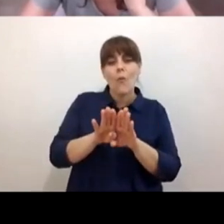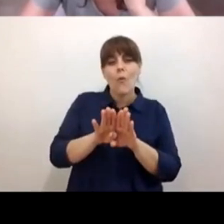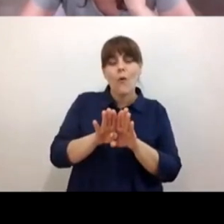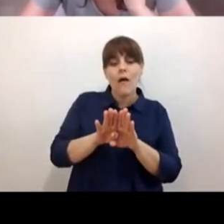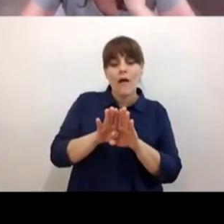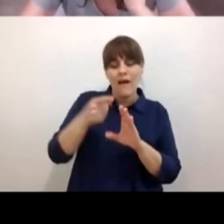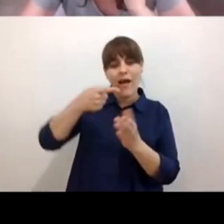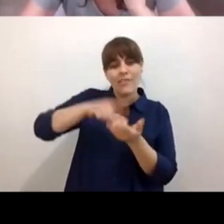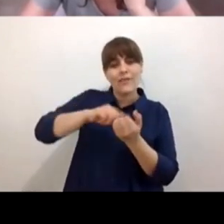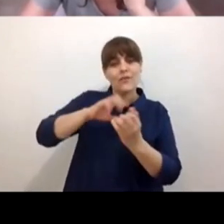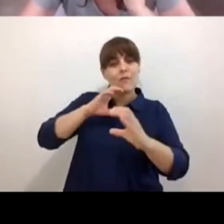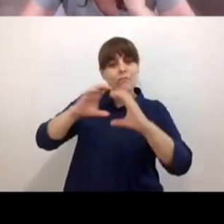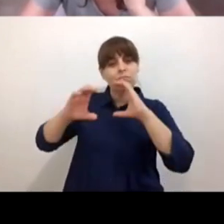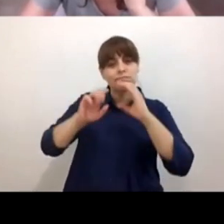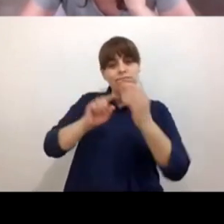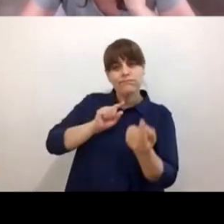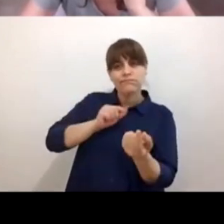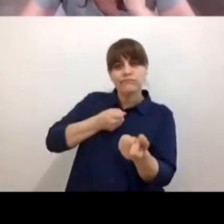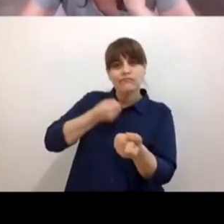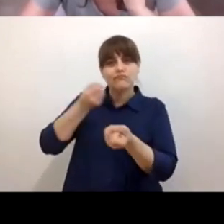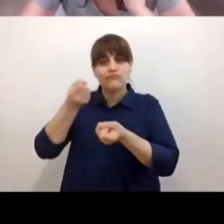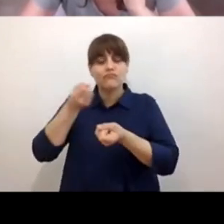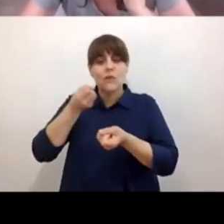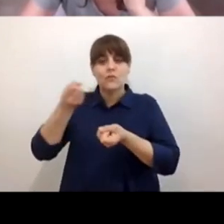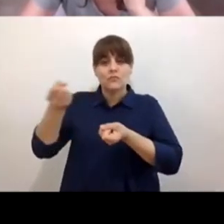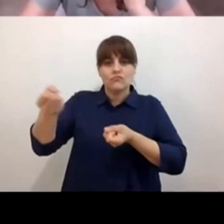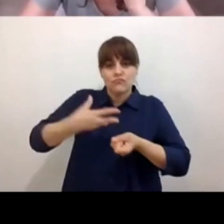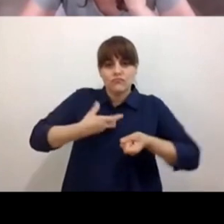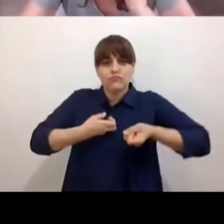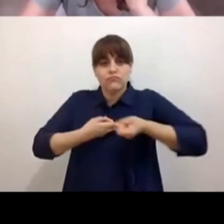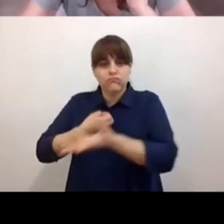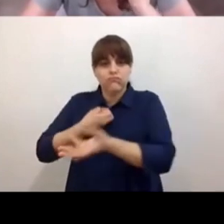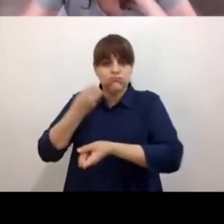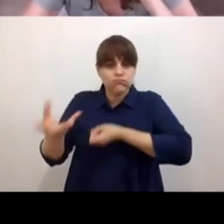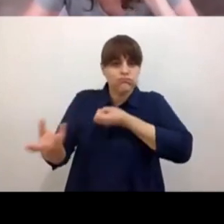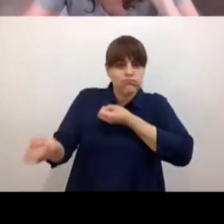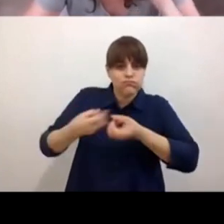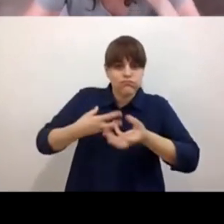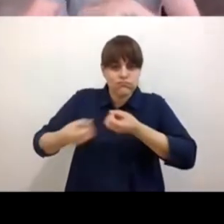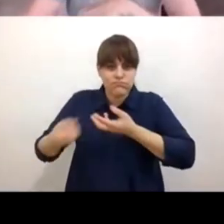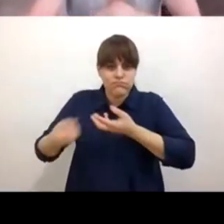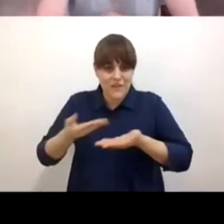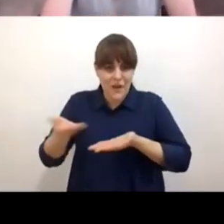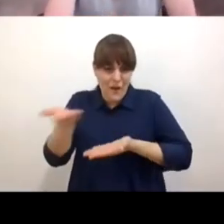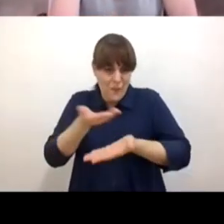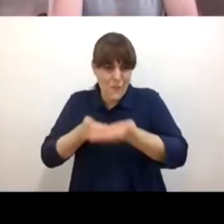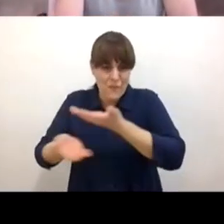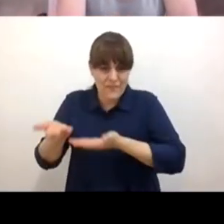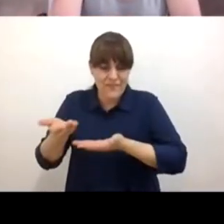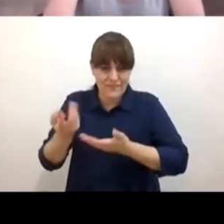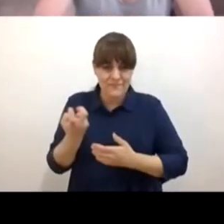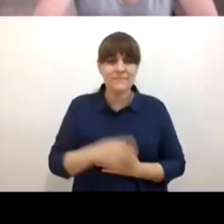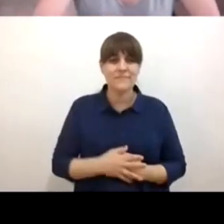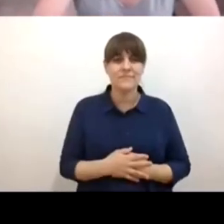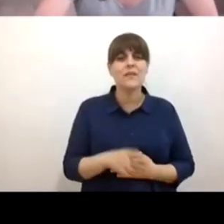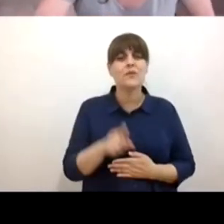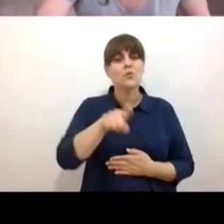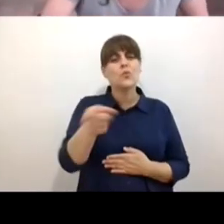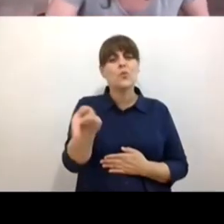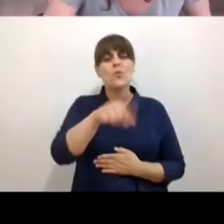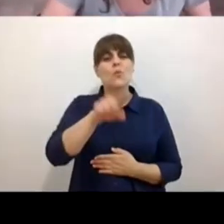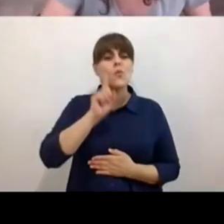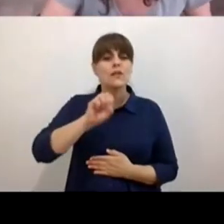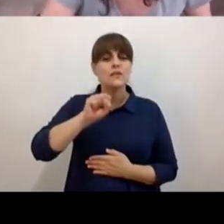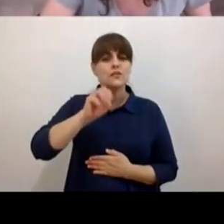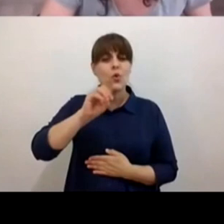comunicación Soren ¿qué nos regalas como reacción a eso escuchado como algo